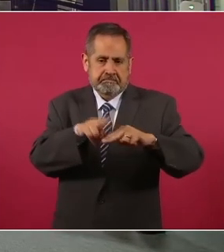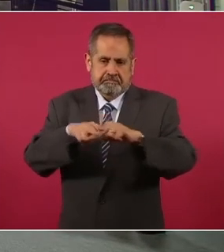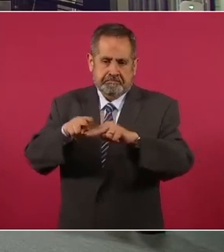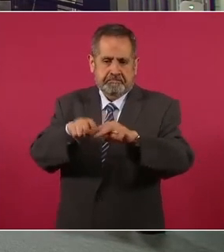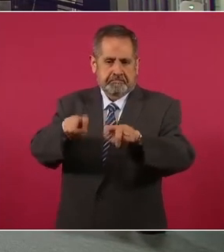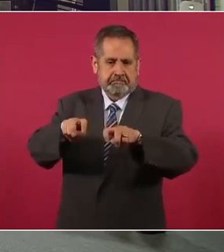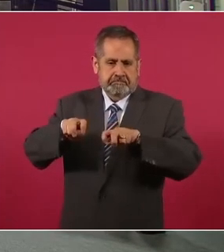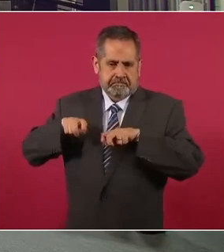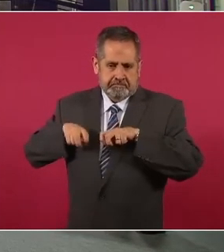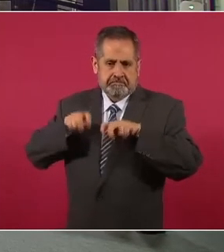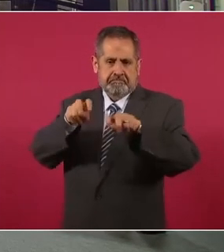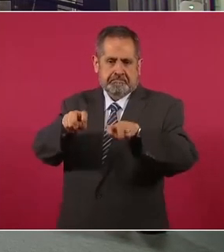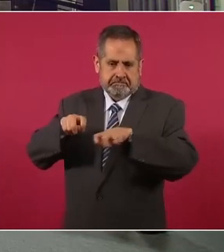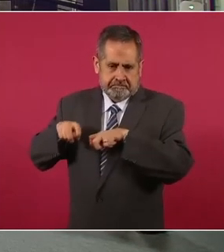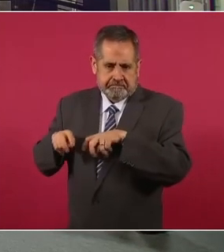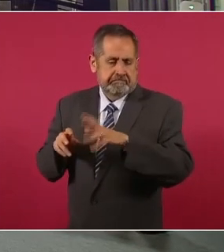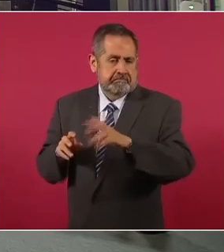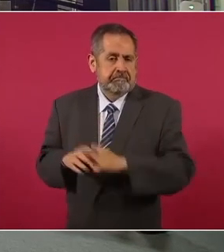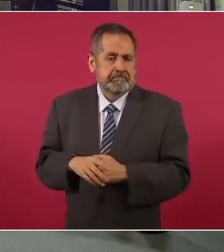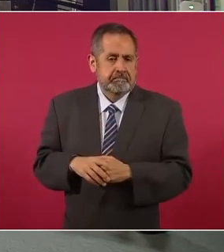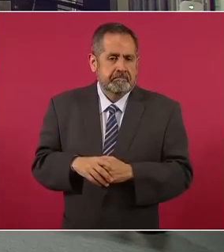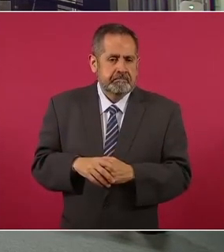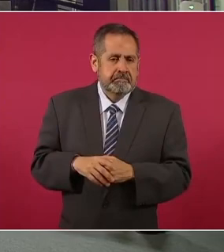y 30, 40